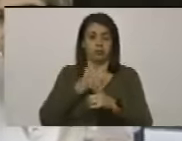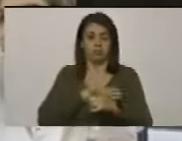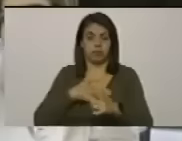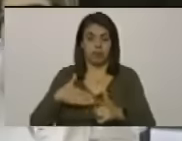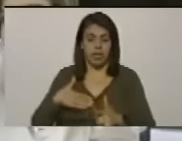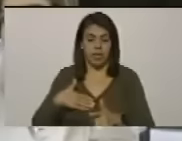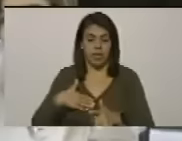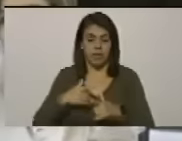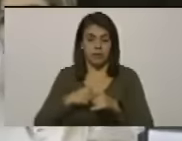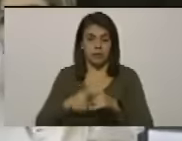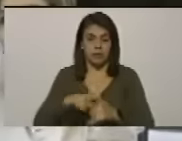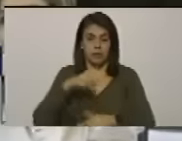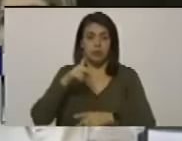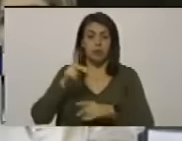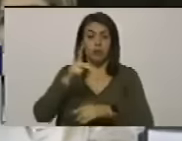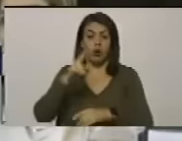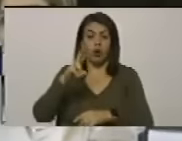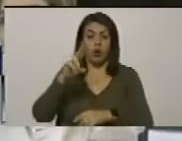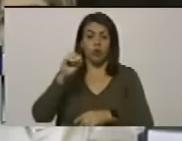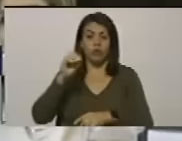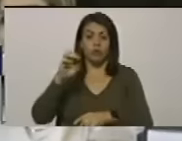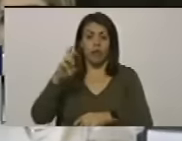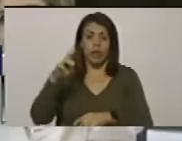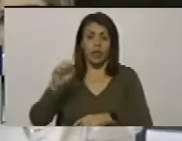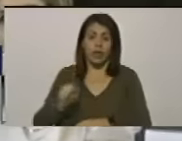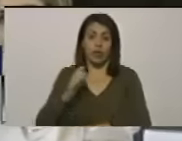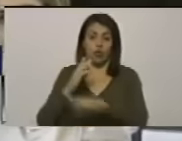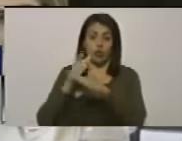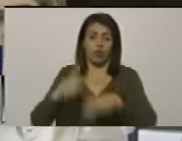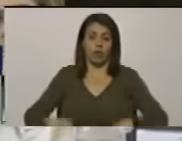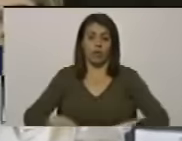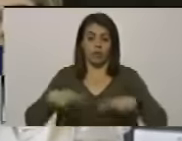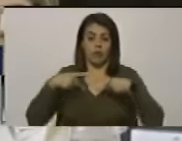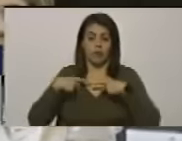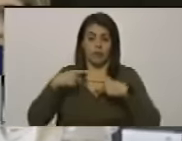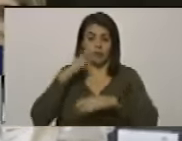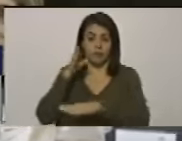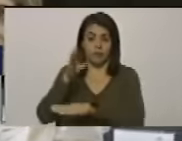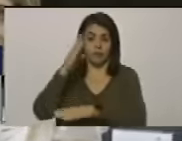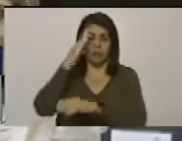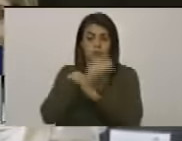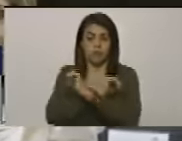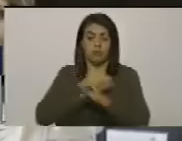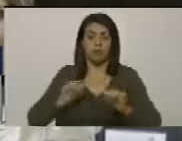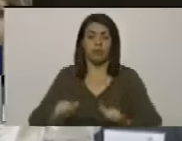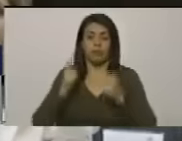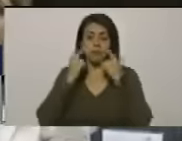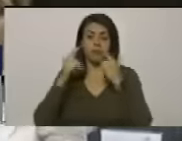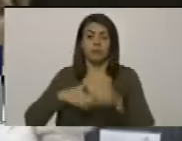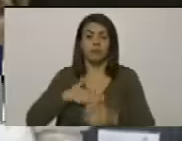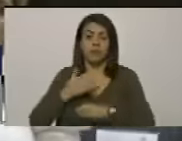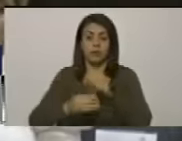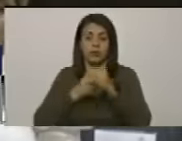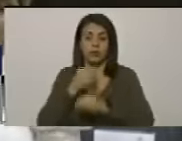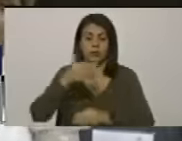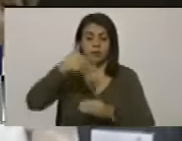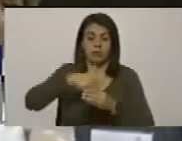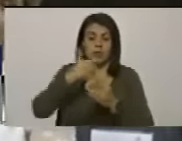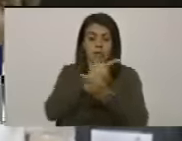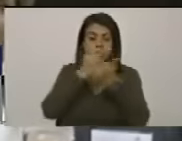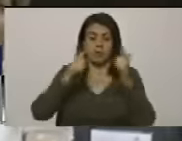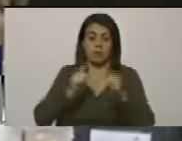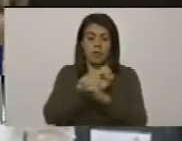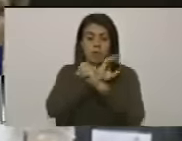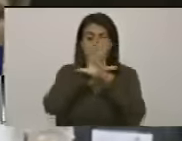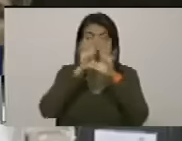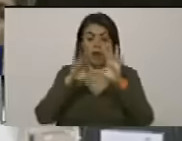intento en los próceres contra su vida y en la cual murió el jefe de su casa militar de que pudo organizar unas elecciones libres